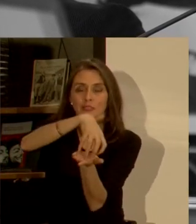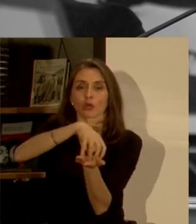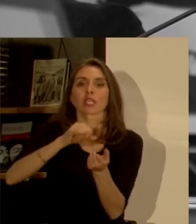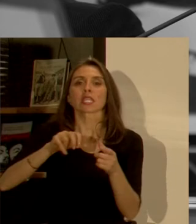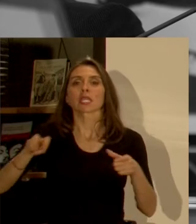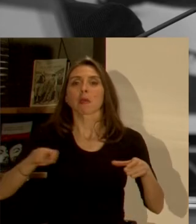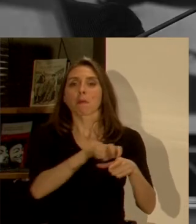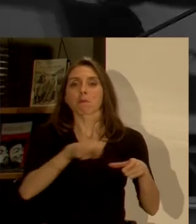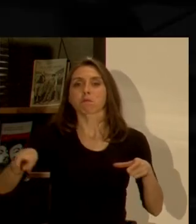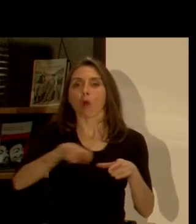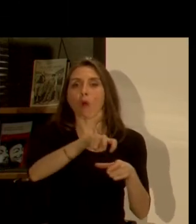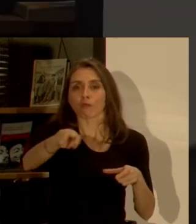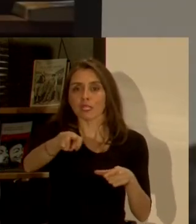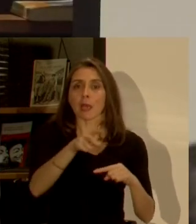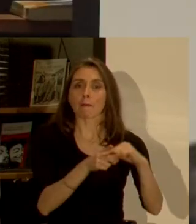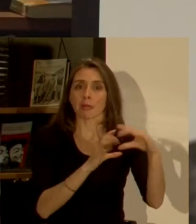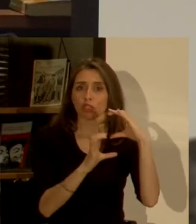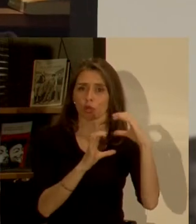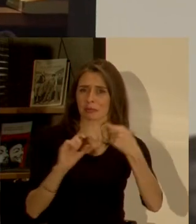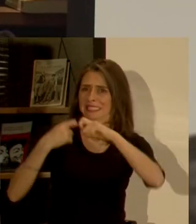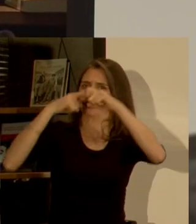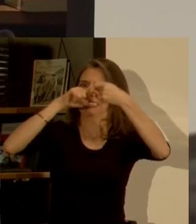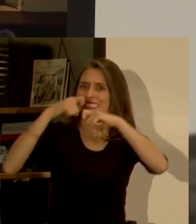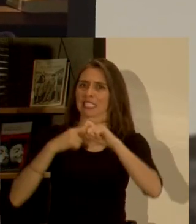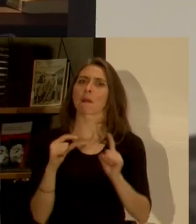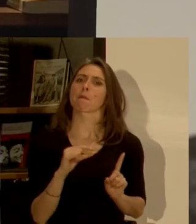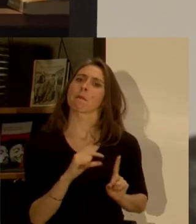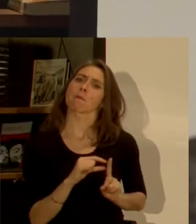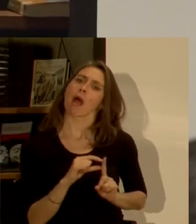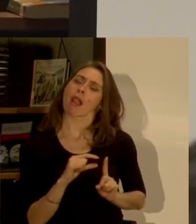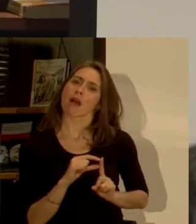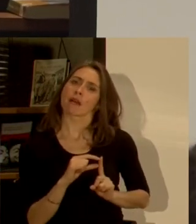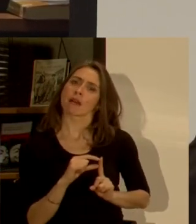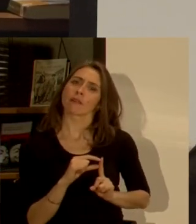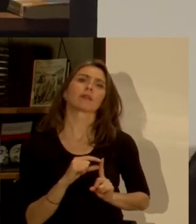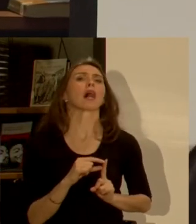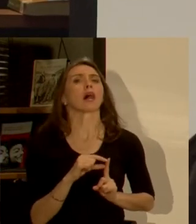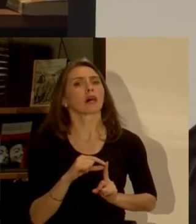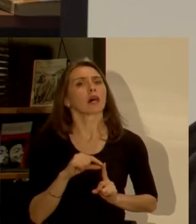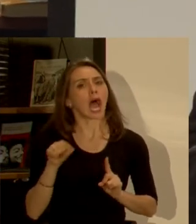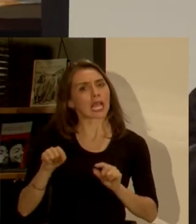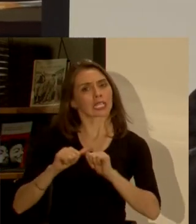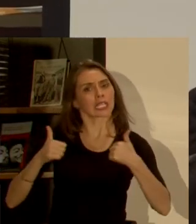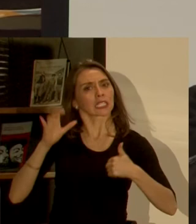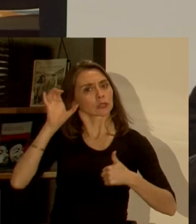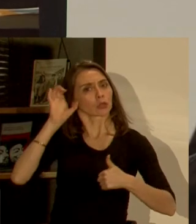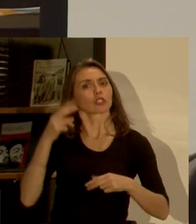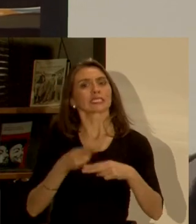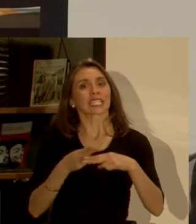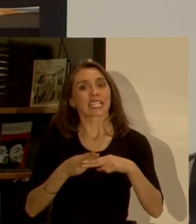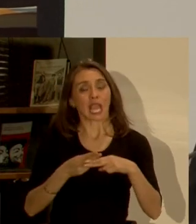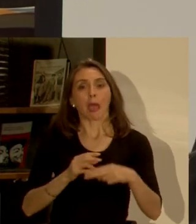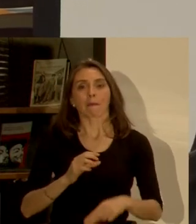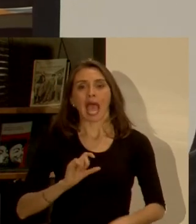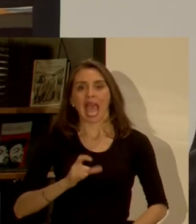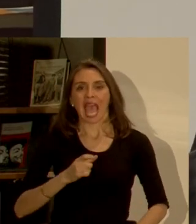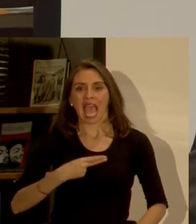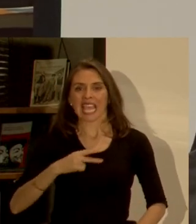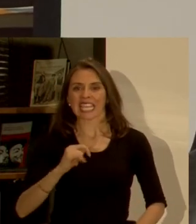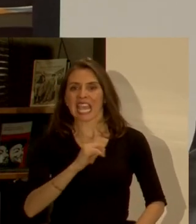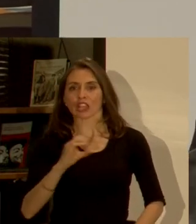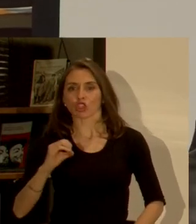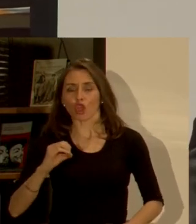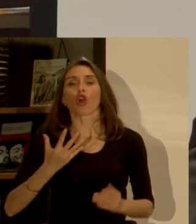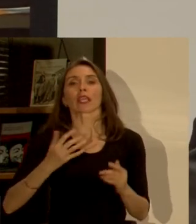en los medios ha causado mucha controversia un término que se escuchó en la mesa acá que son los guetos verticales